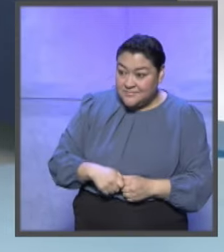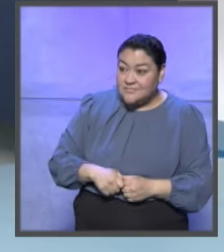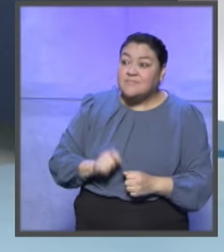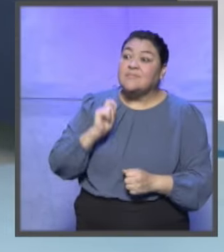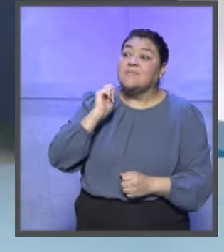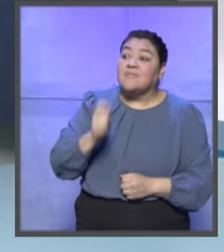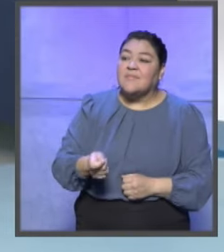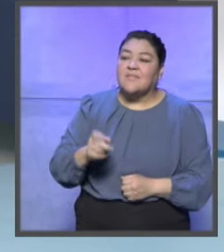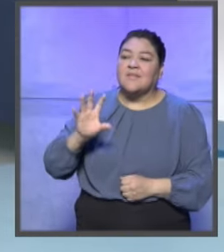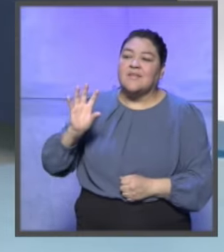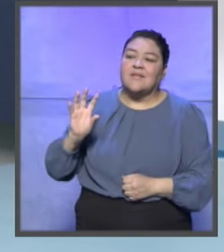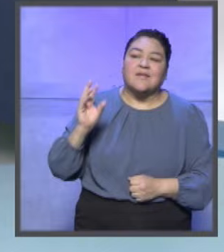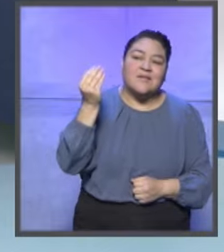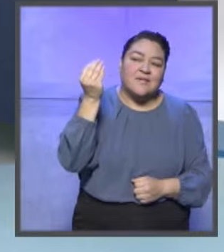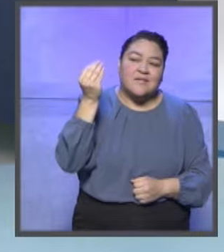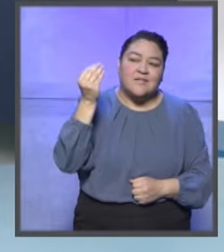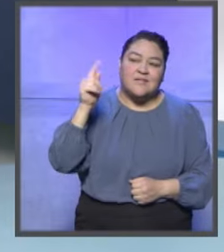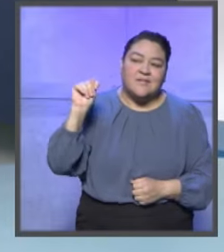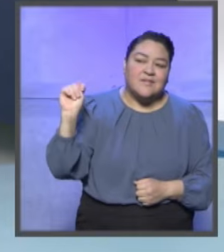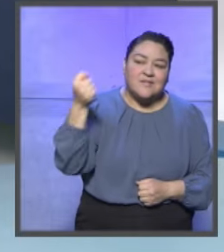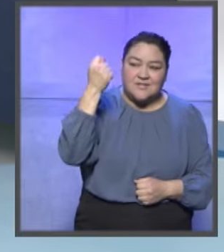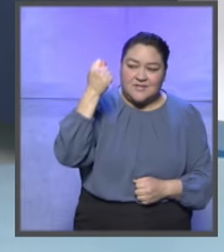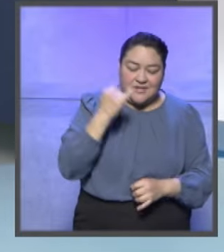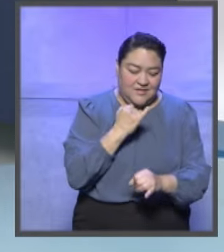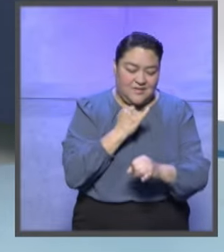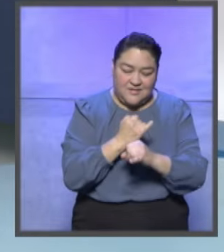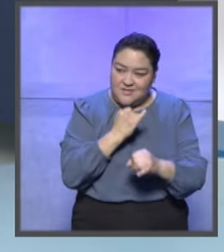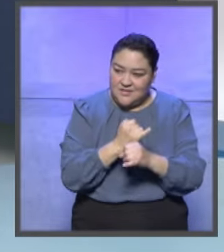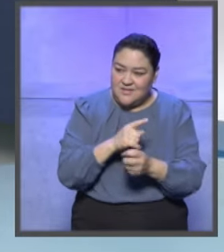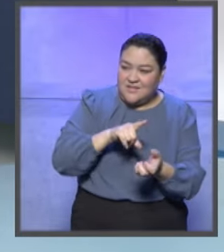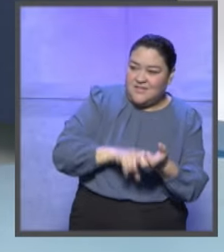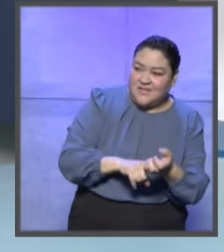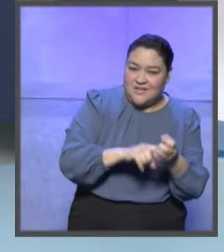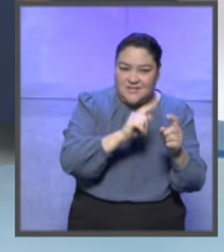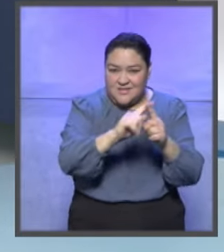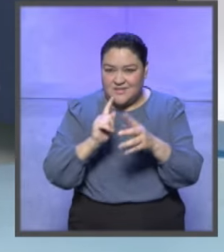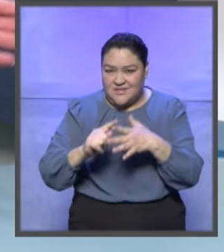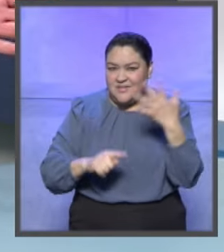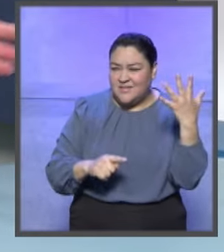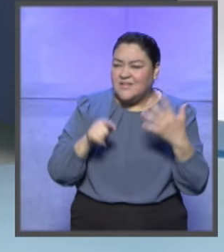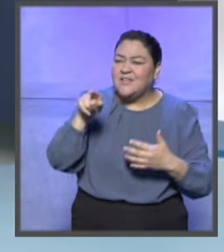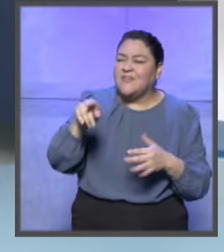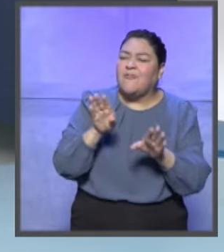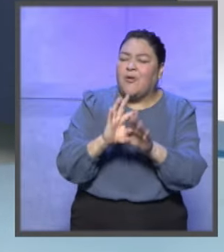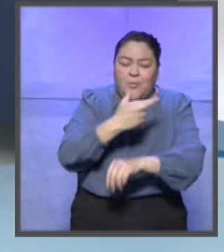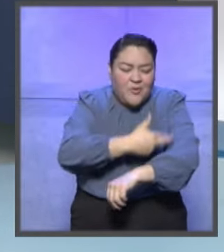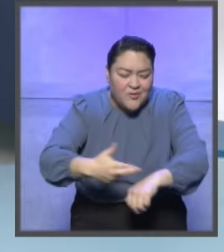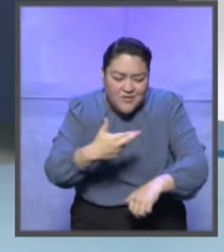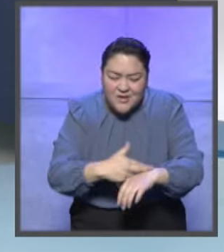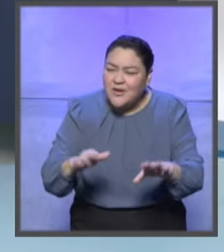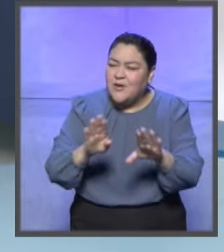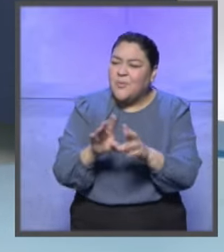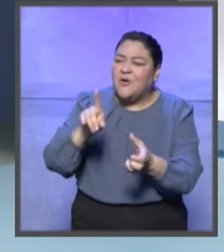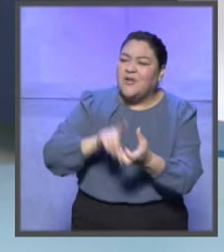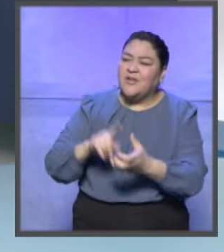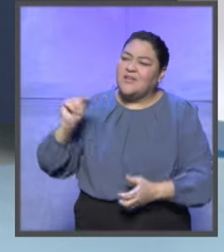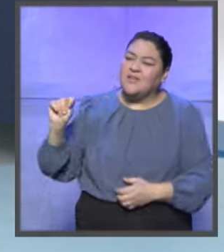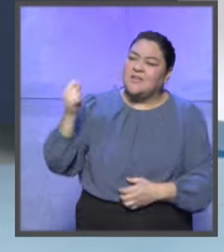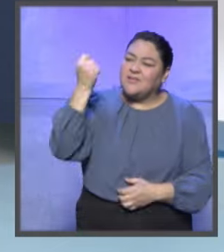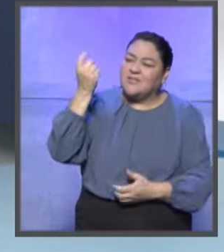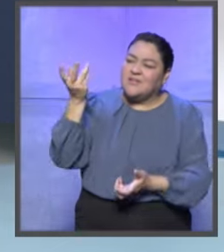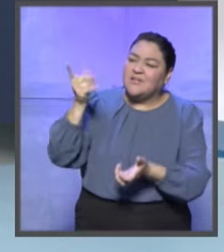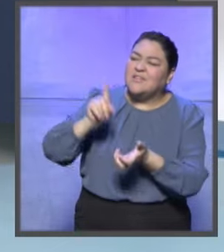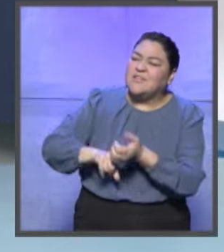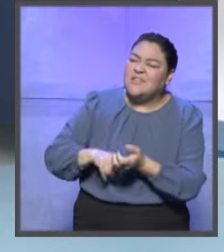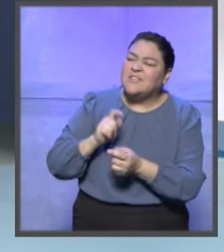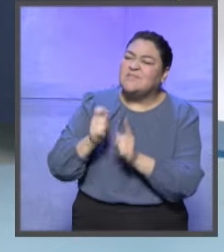de la tecnología, al tema del ciberespacio y yo te quiero preguntar cuáles han sido estas actividades que ha tenido